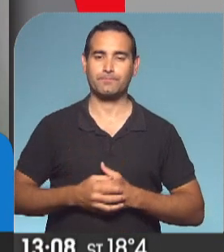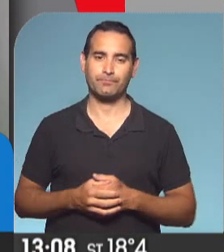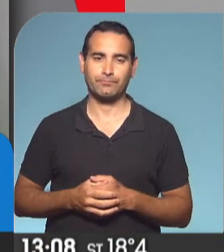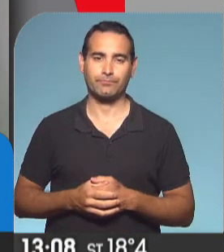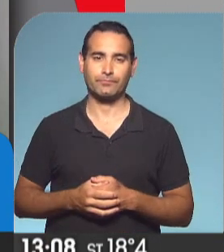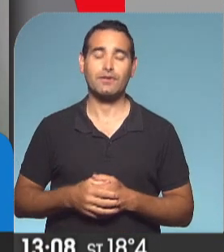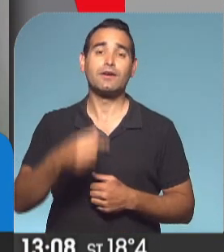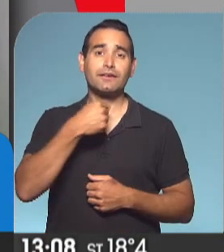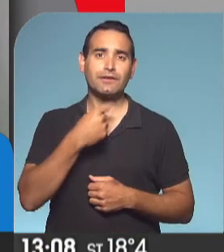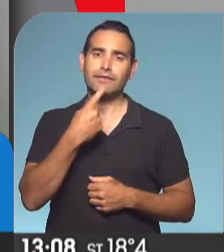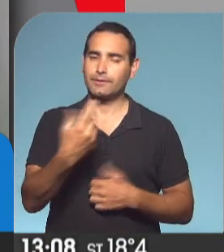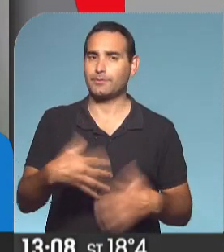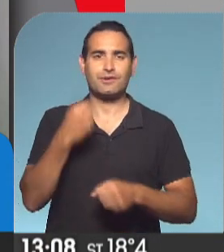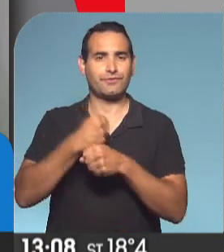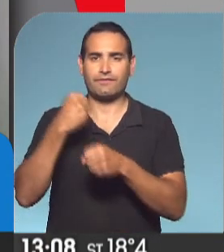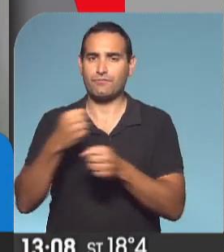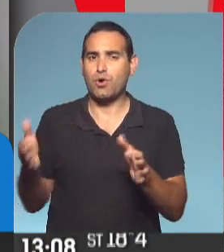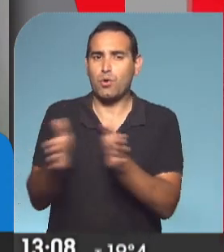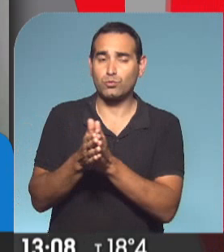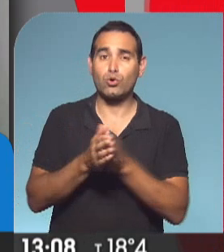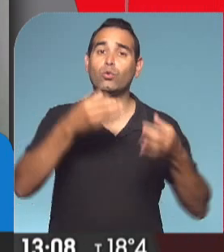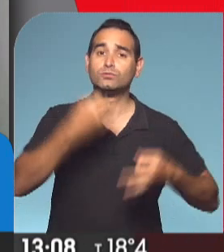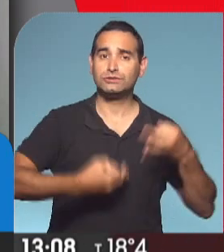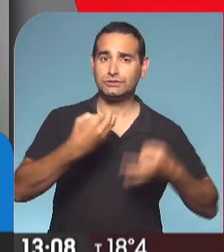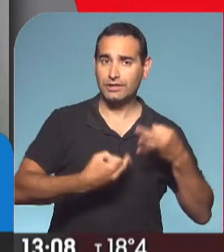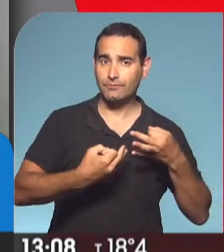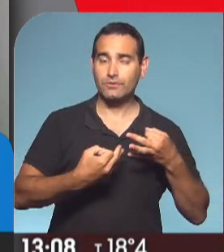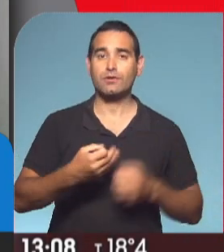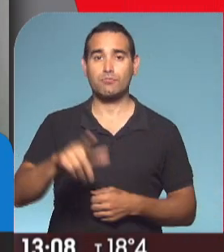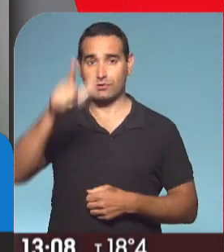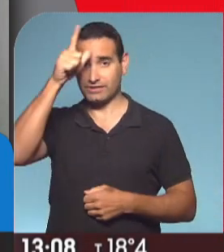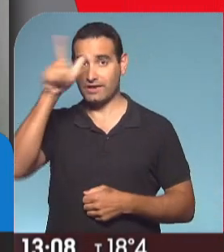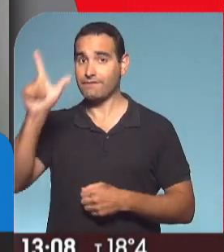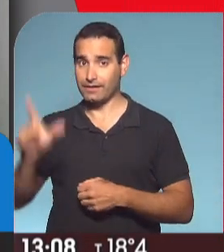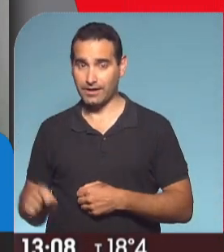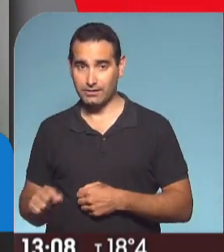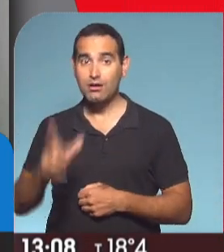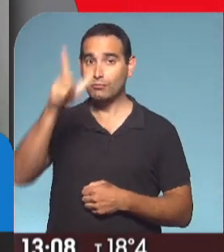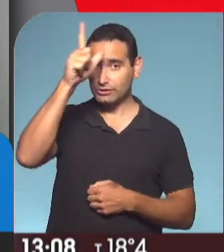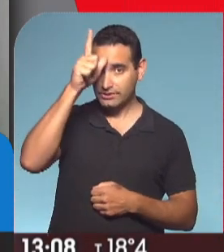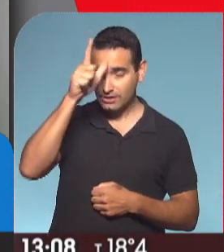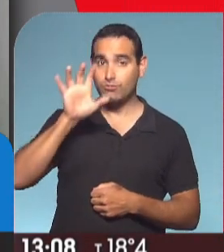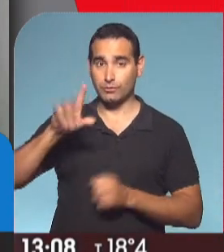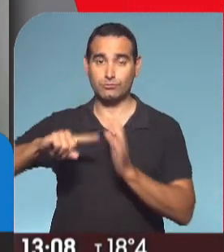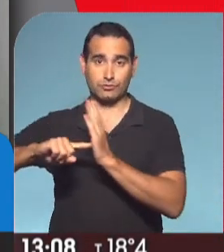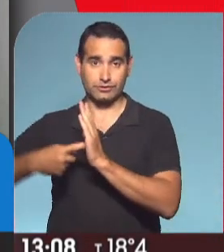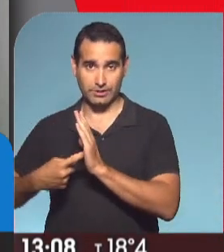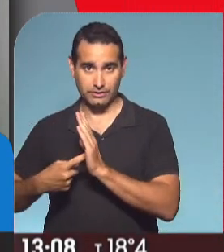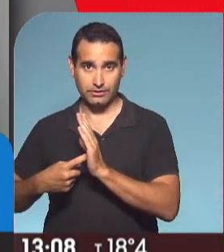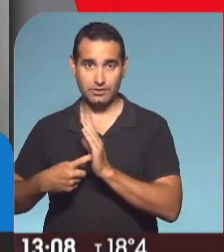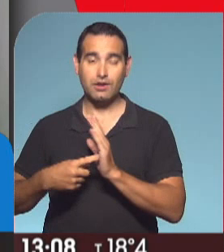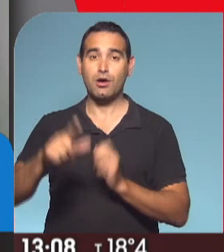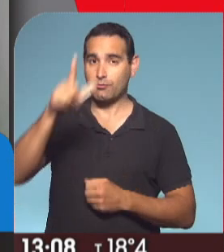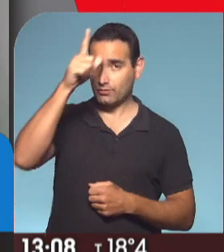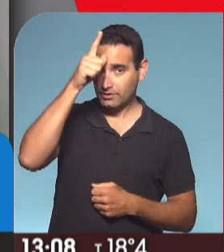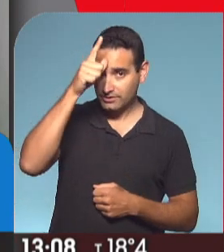Quiero destacar el trabajo en conjunto de la justicia, de las fuerzas federales, de las fuerzas de la provincia de Buenos Aires y de las